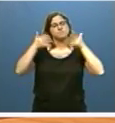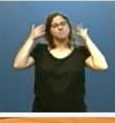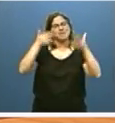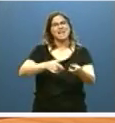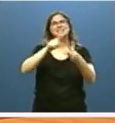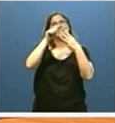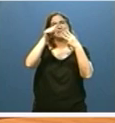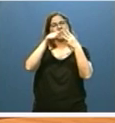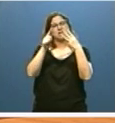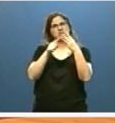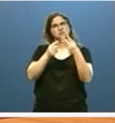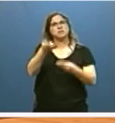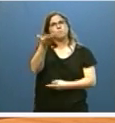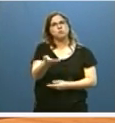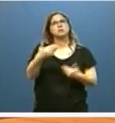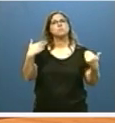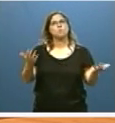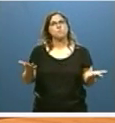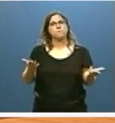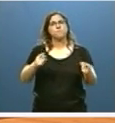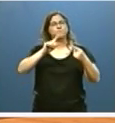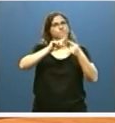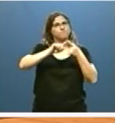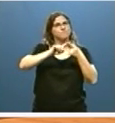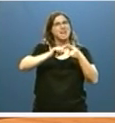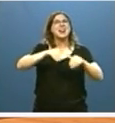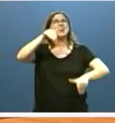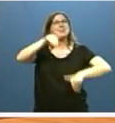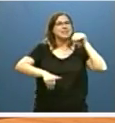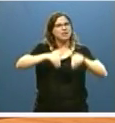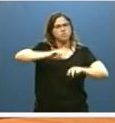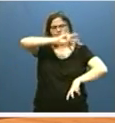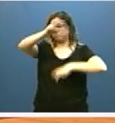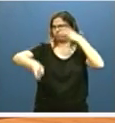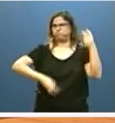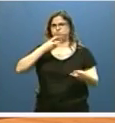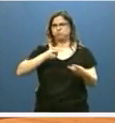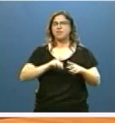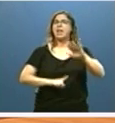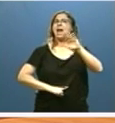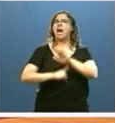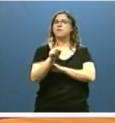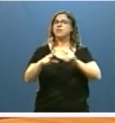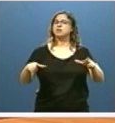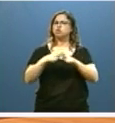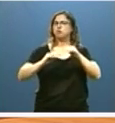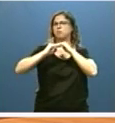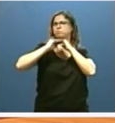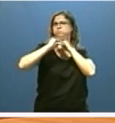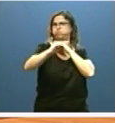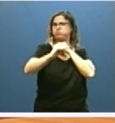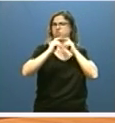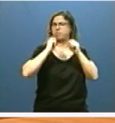importantes cuestiones. Regeneración democrática, consolidación de los avances sociales y